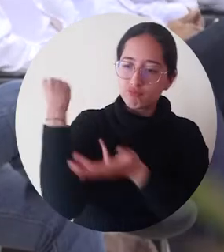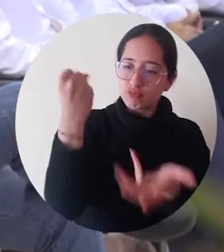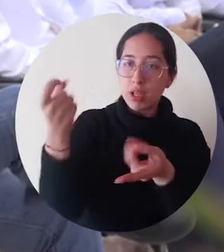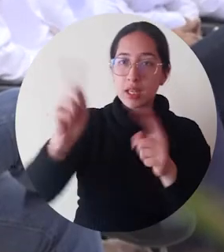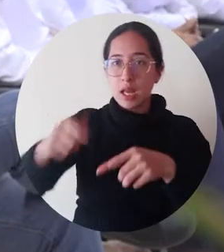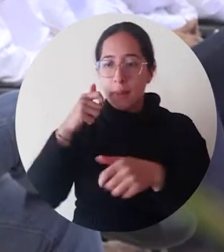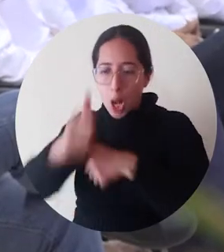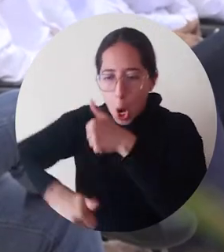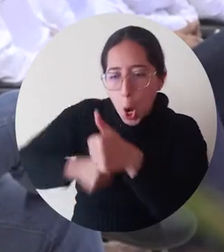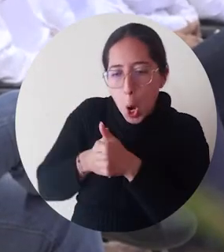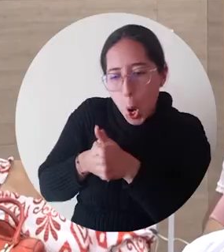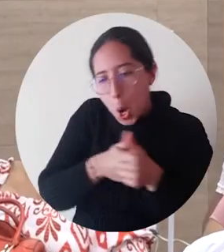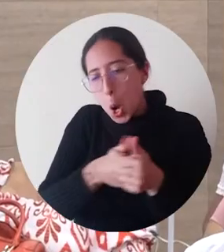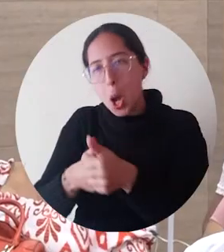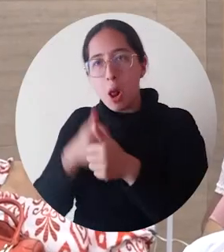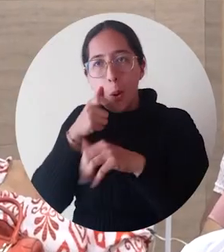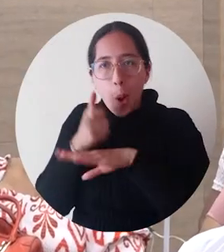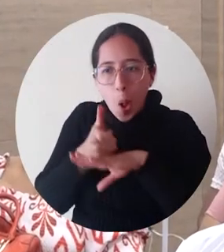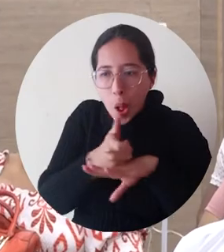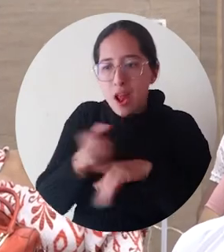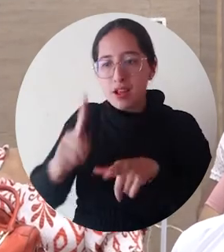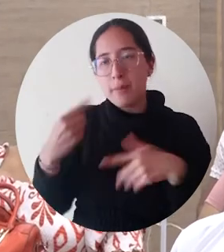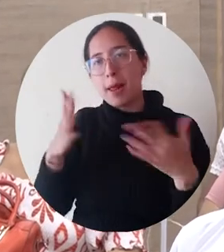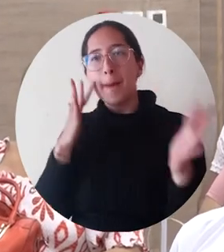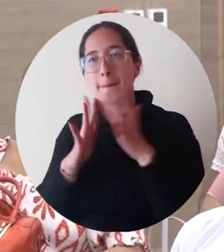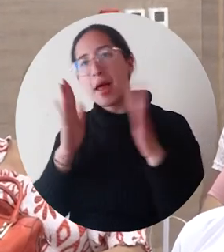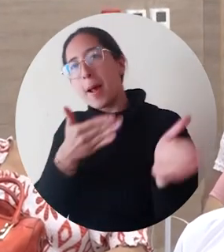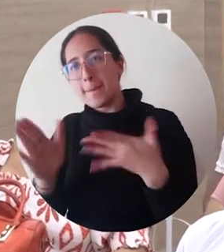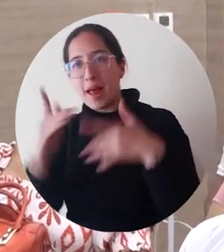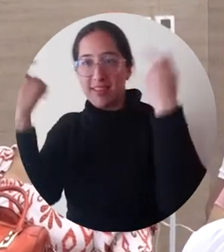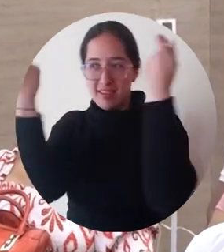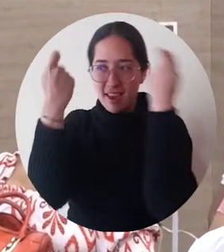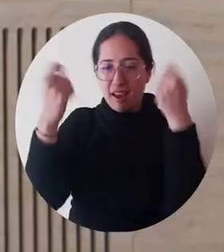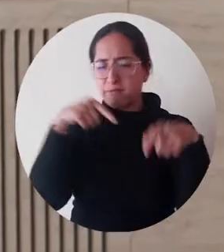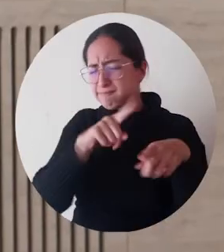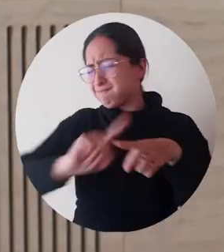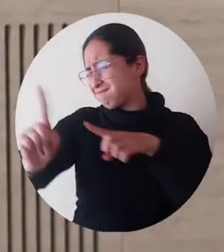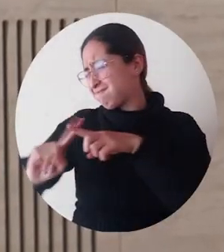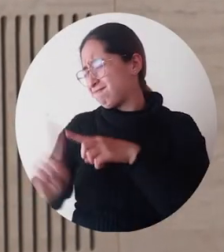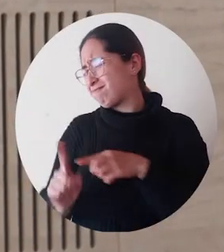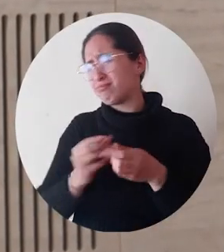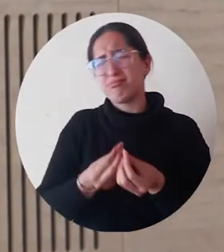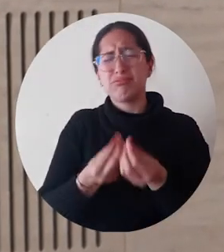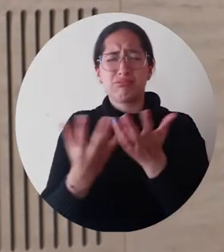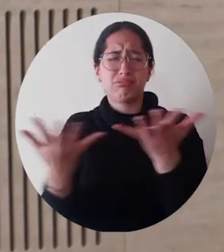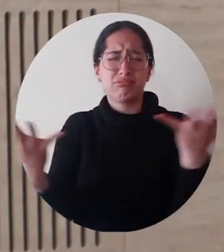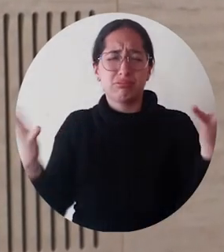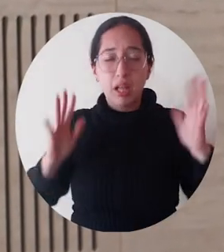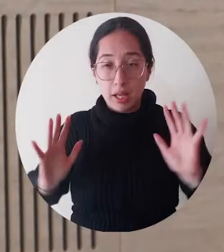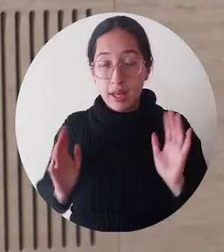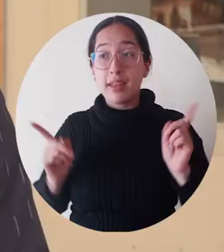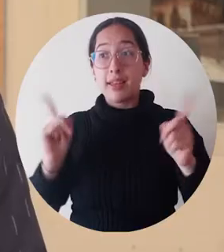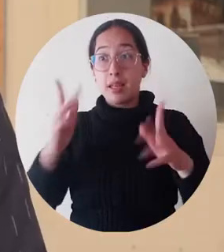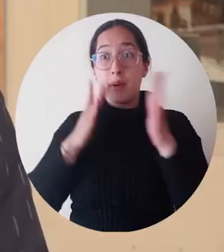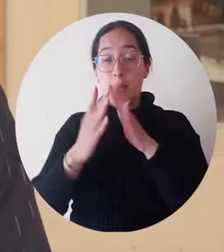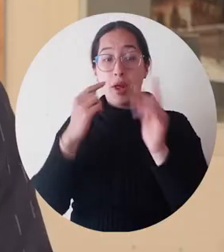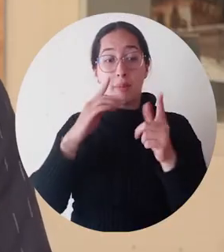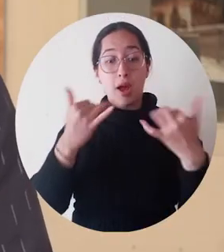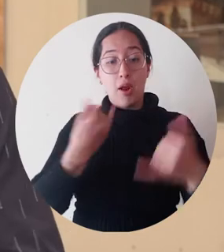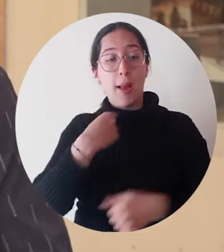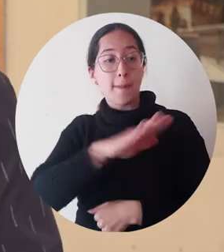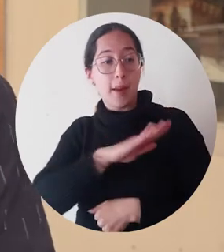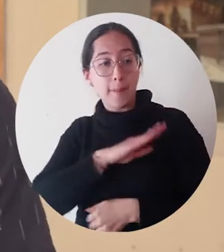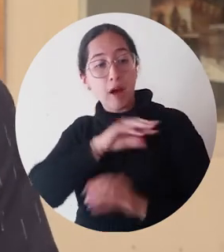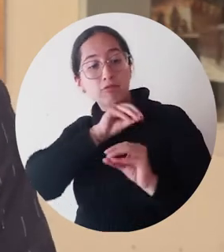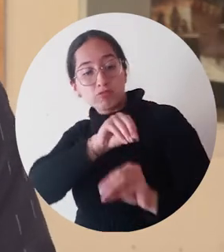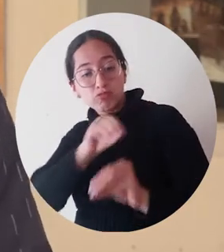monitoreo permanente de planes de negocio, entre otras. El programa de alfabetización y educación básica y media para adultos de la Universidad Magdalena